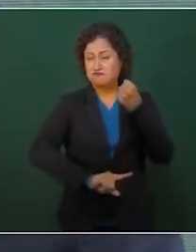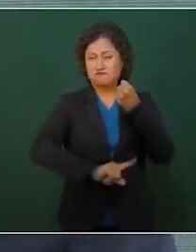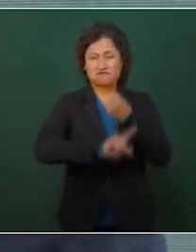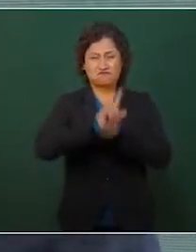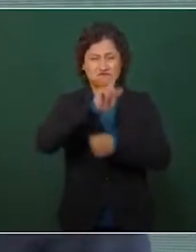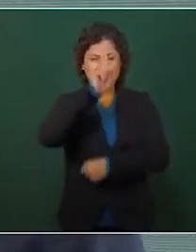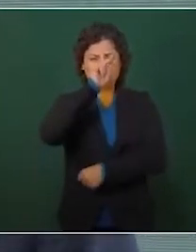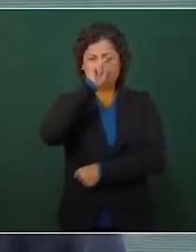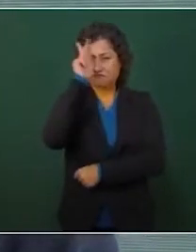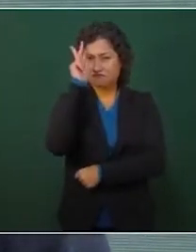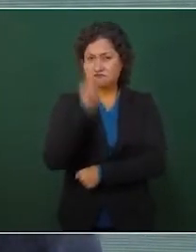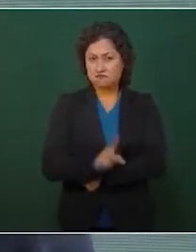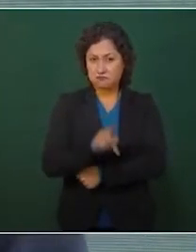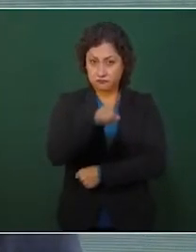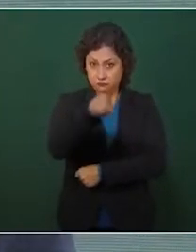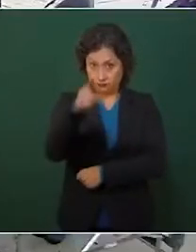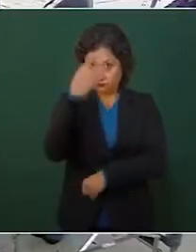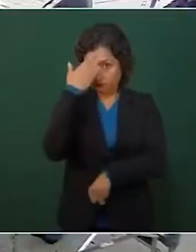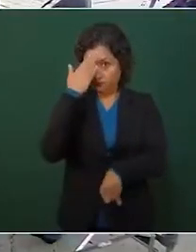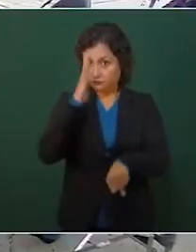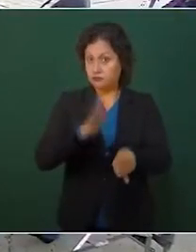Que tener muy claro,